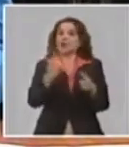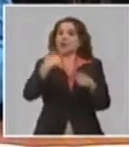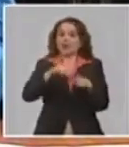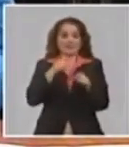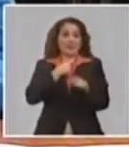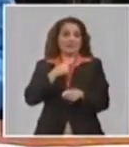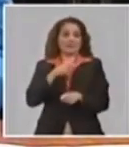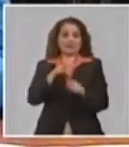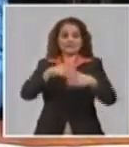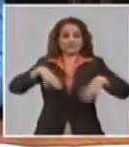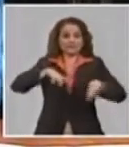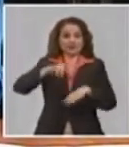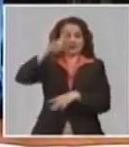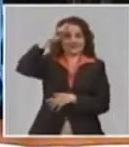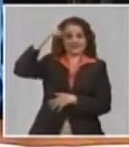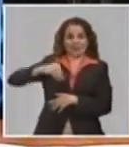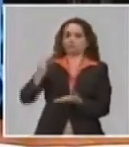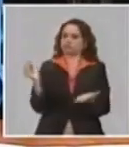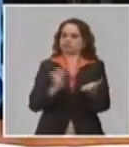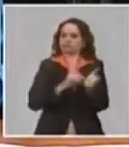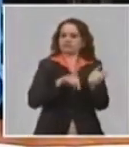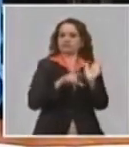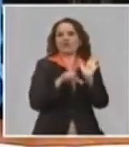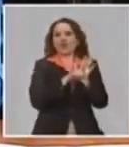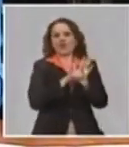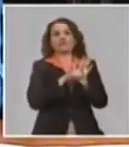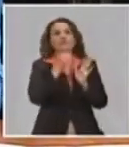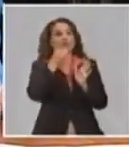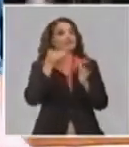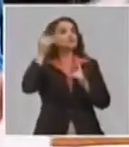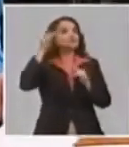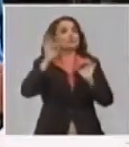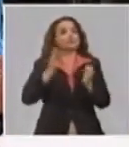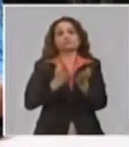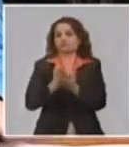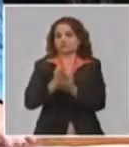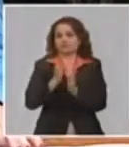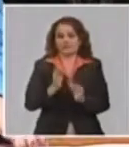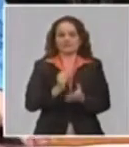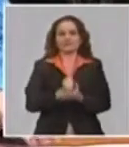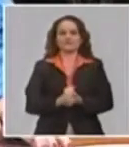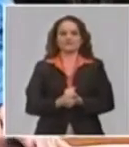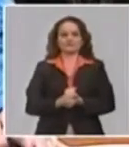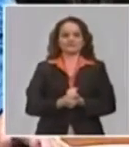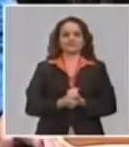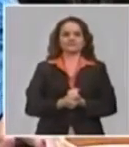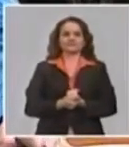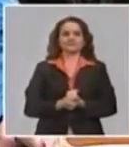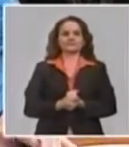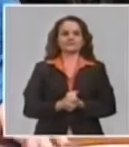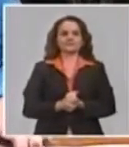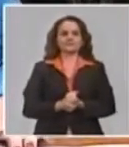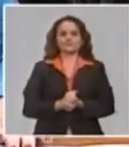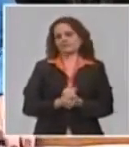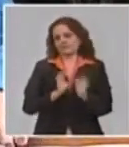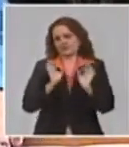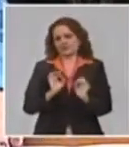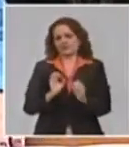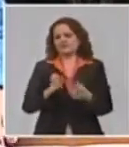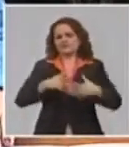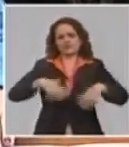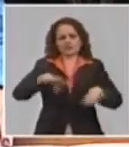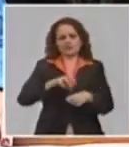situaciones que de cara a futuro pudieran mantenerse porque bueno realmente había situaciones muy puntuales ante esta COVID que no tenían